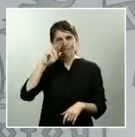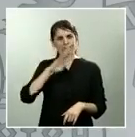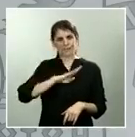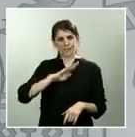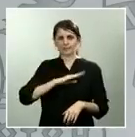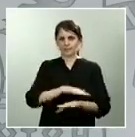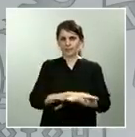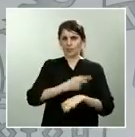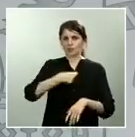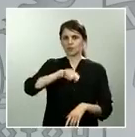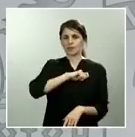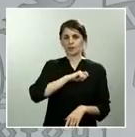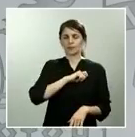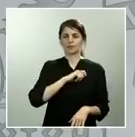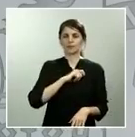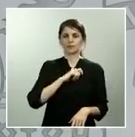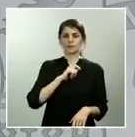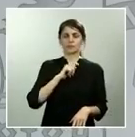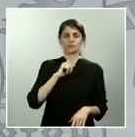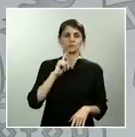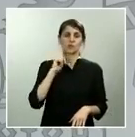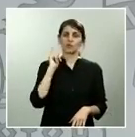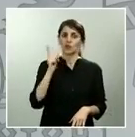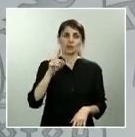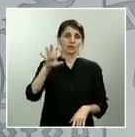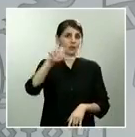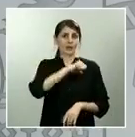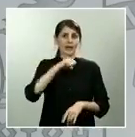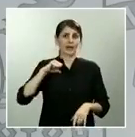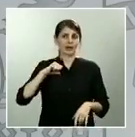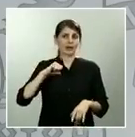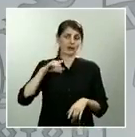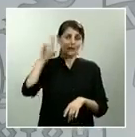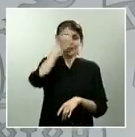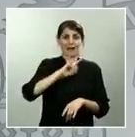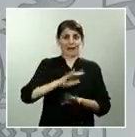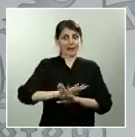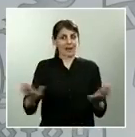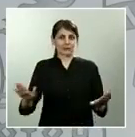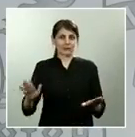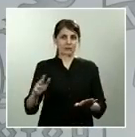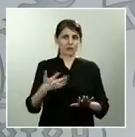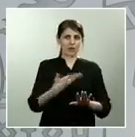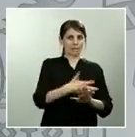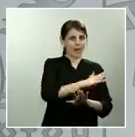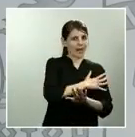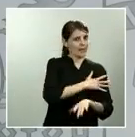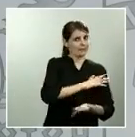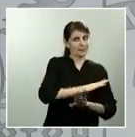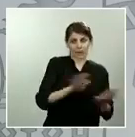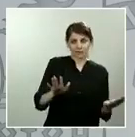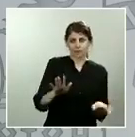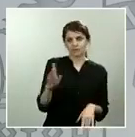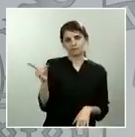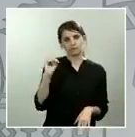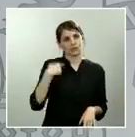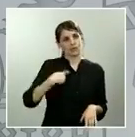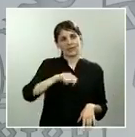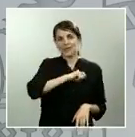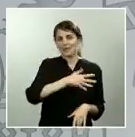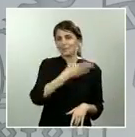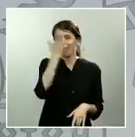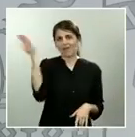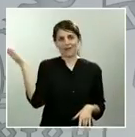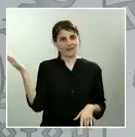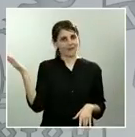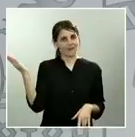la comunidad canaria, para las Baleares, sino para el conjunto de España el sector turístico es una parte tan importante de